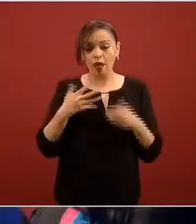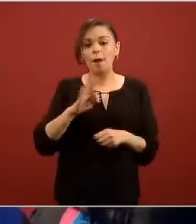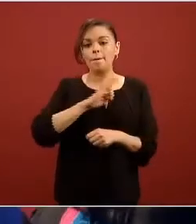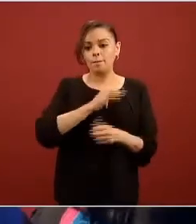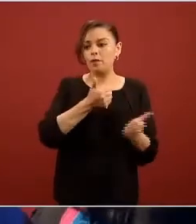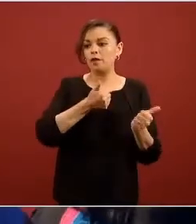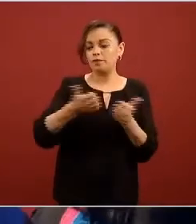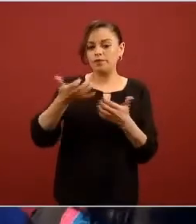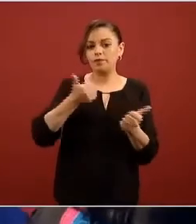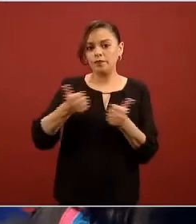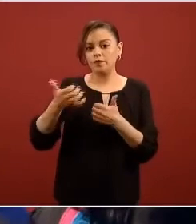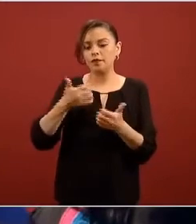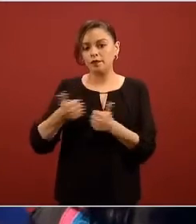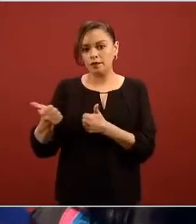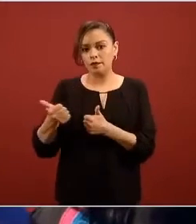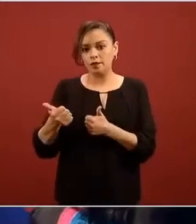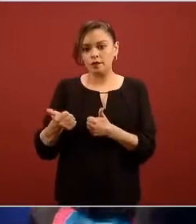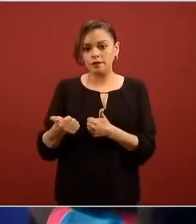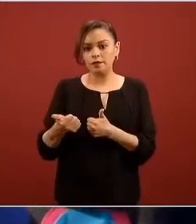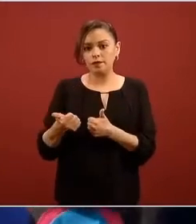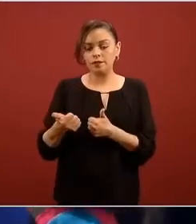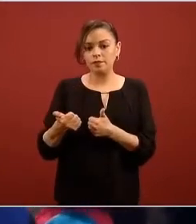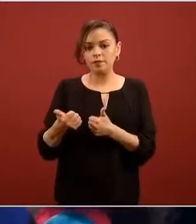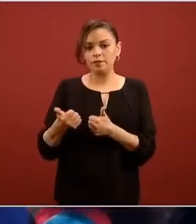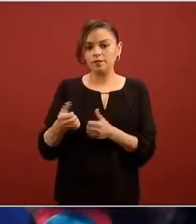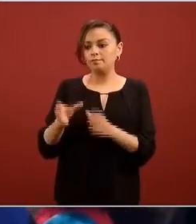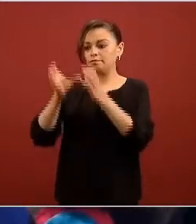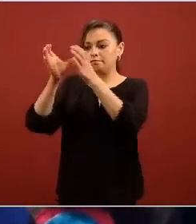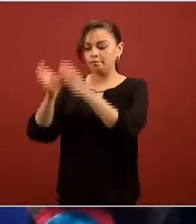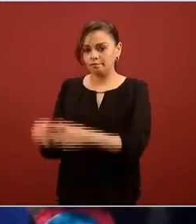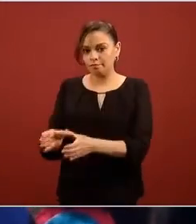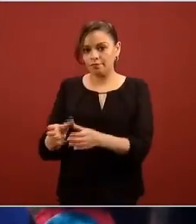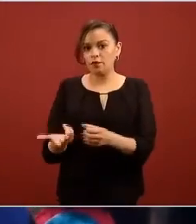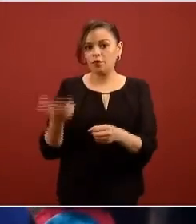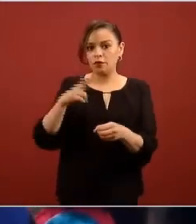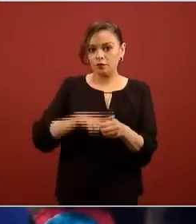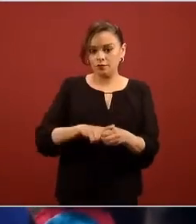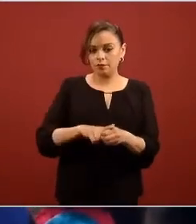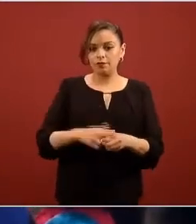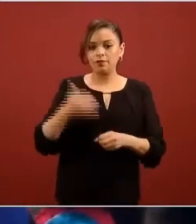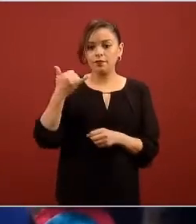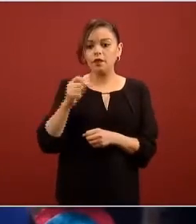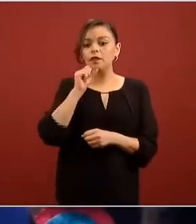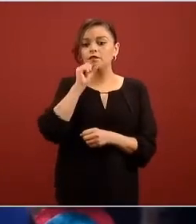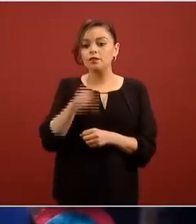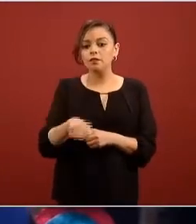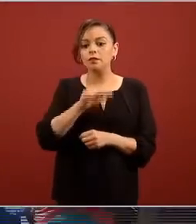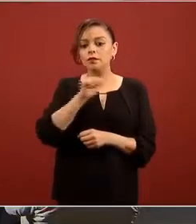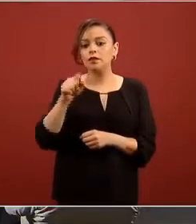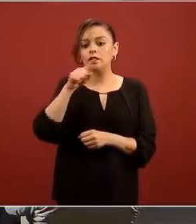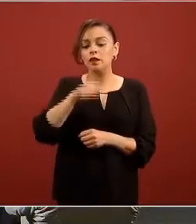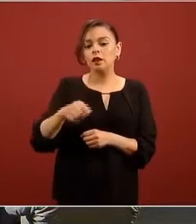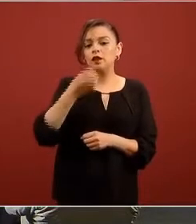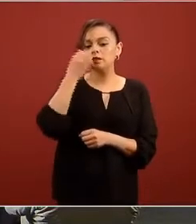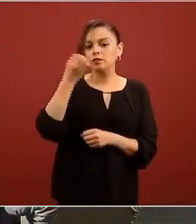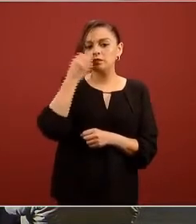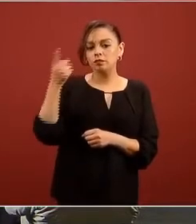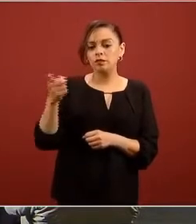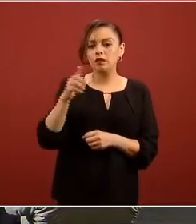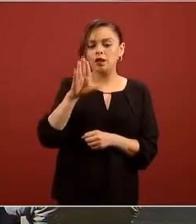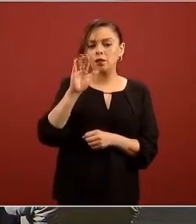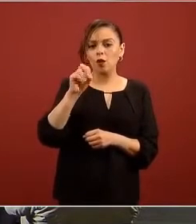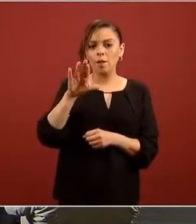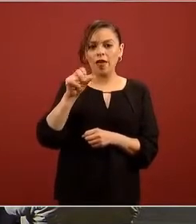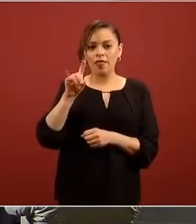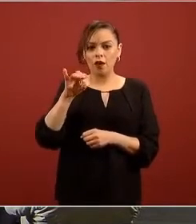no solamente instalarlos sino también en colaboración con el Colegio de Ingenieros Biomédicos a quienes les agradezco muchísimo